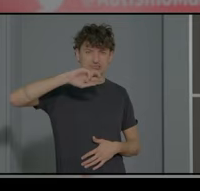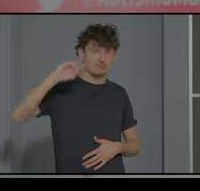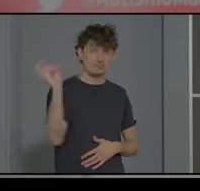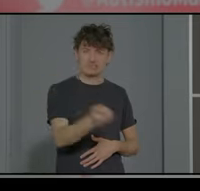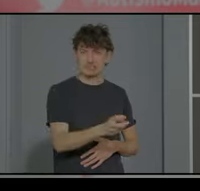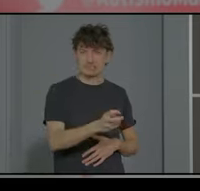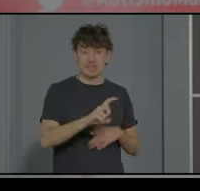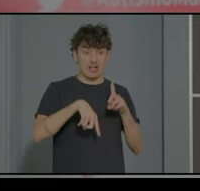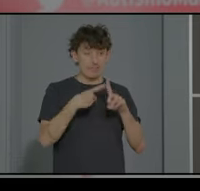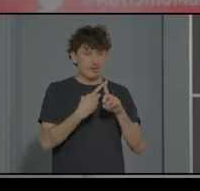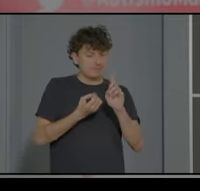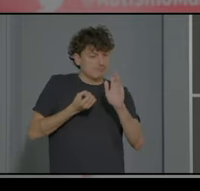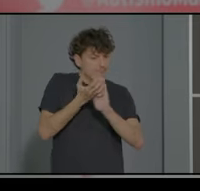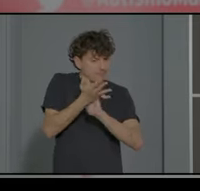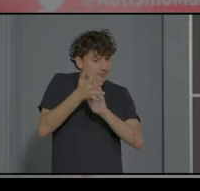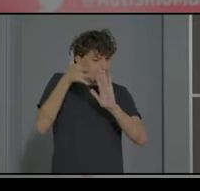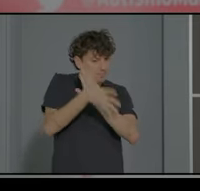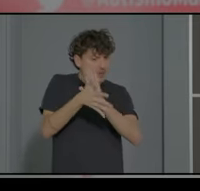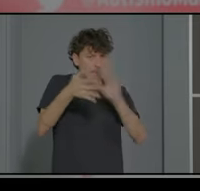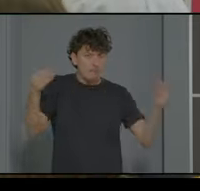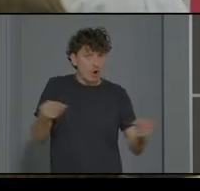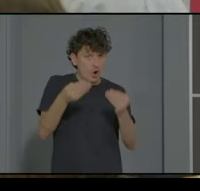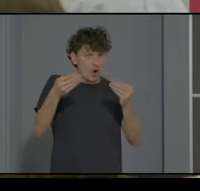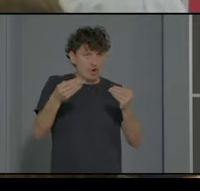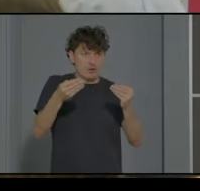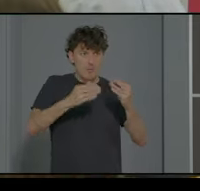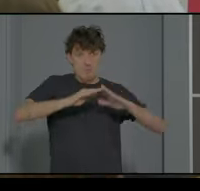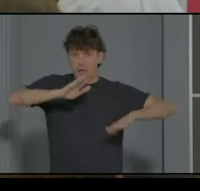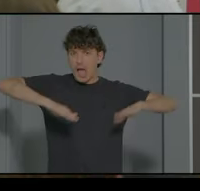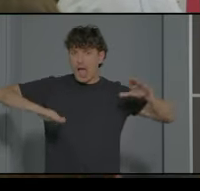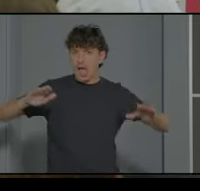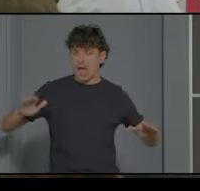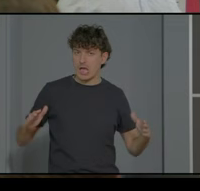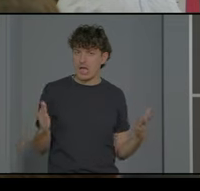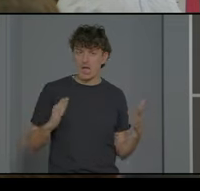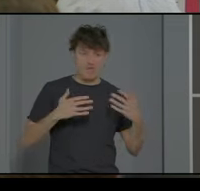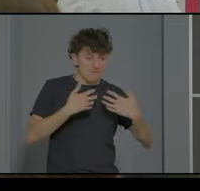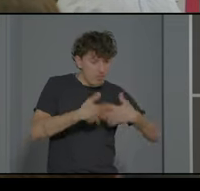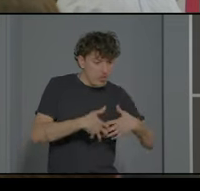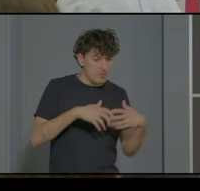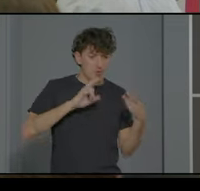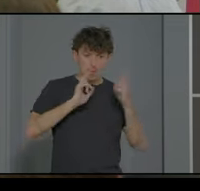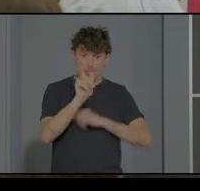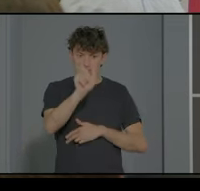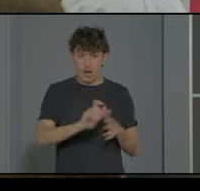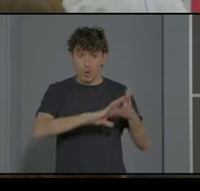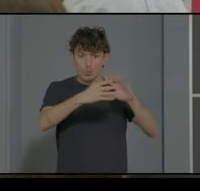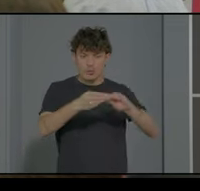va a explicar mucho mejor también la variabilidad en el funcionamiento, la respuesta y el ajuste de la persona.